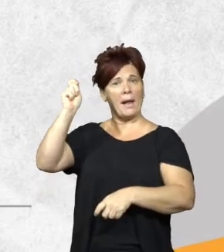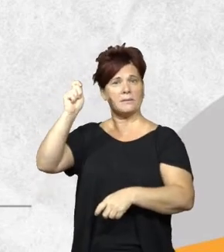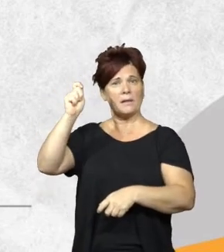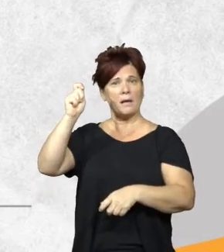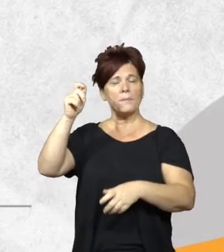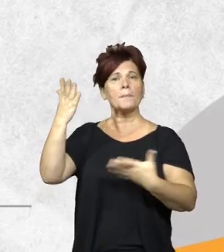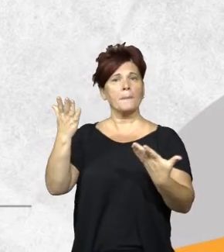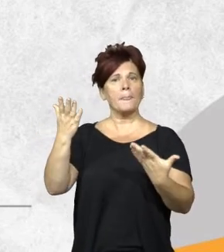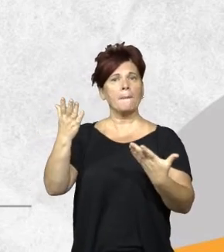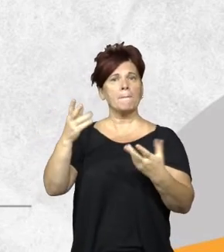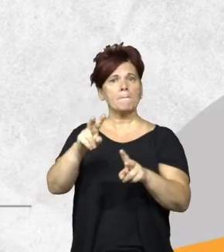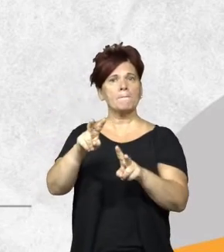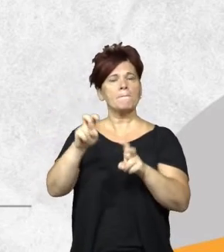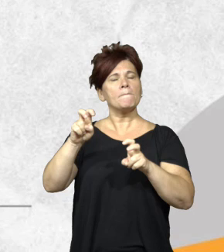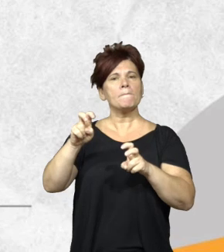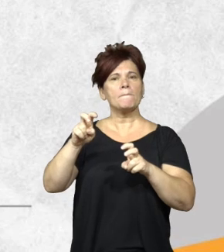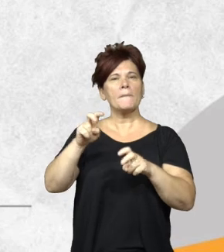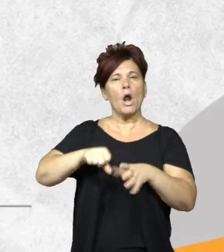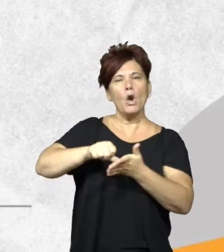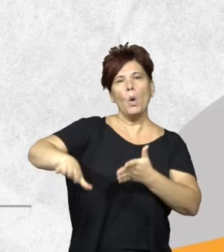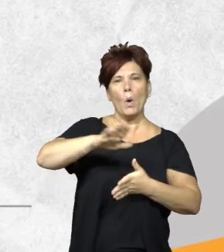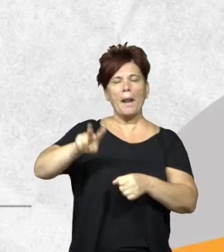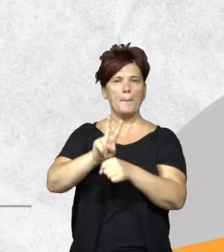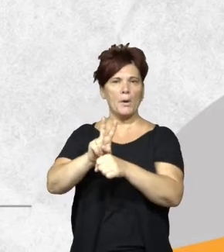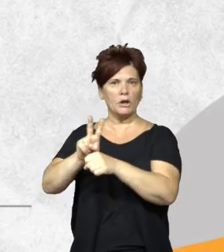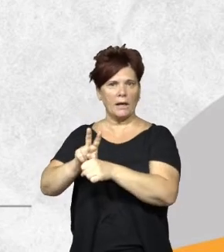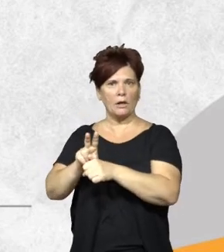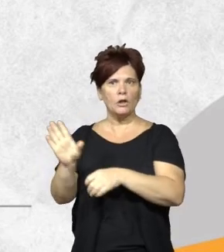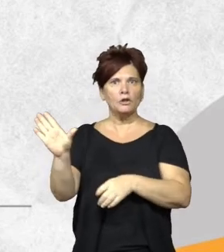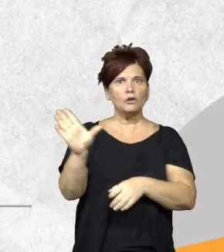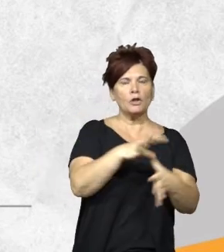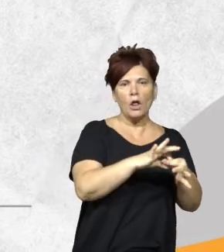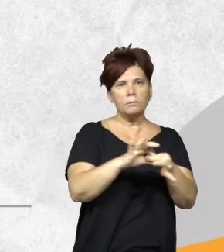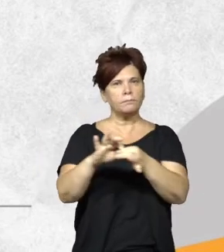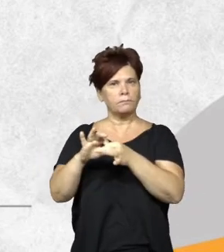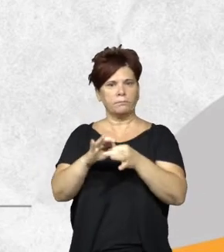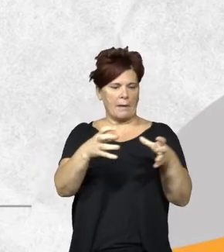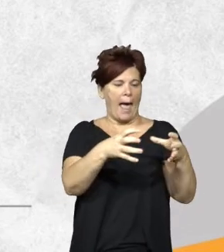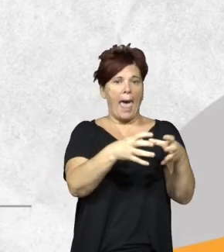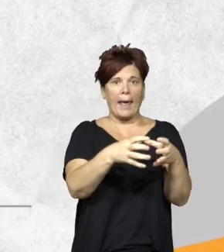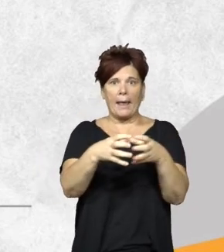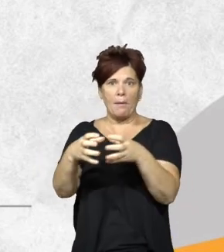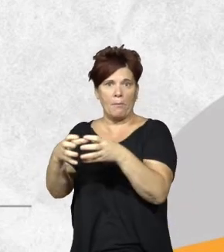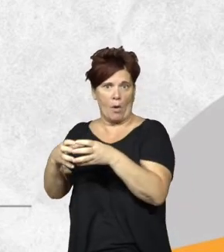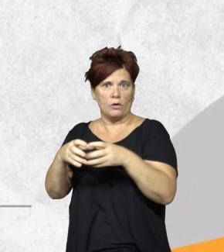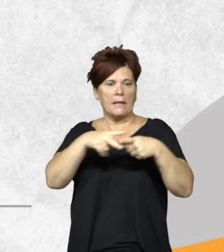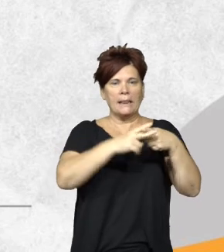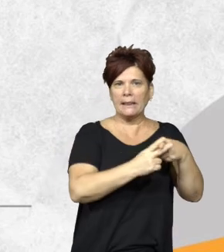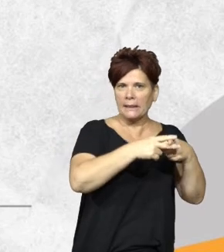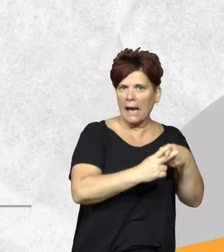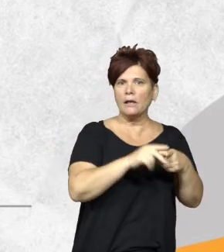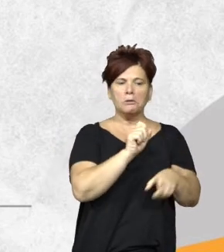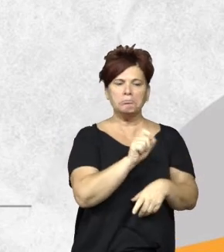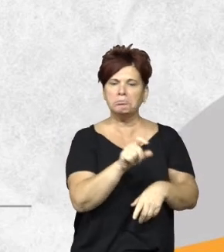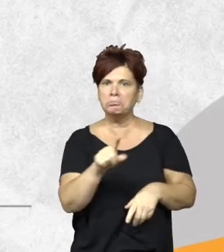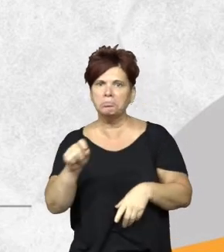naturales y áreas naturales protegidas todas las cuestiones tenían su equipo técnico tenían